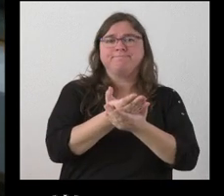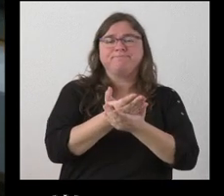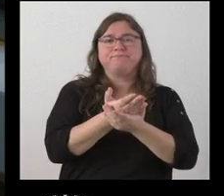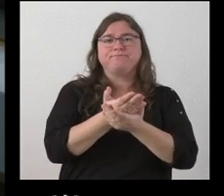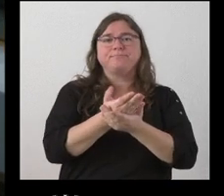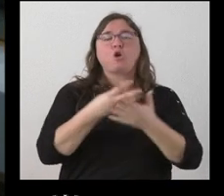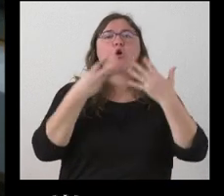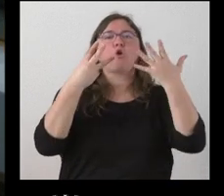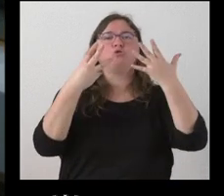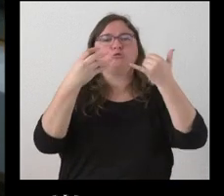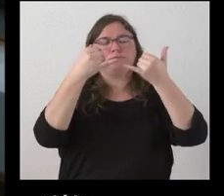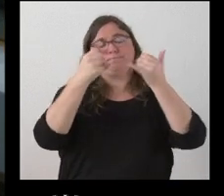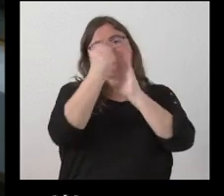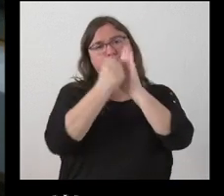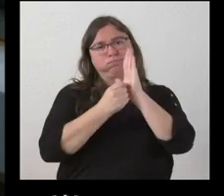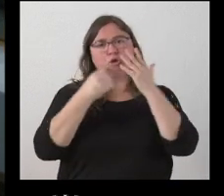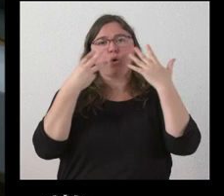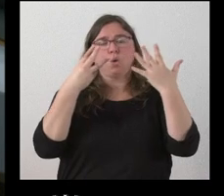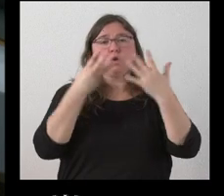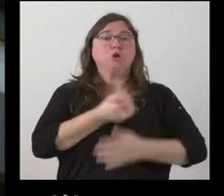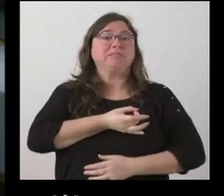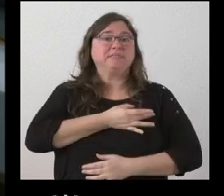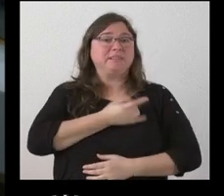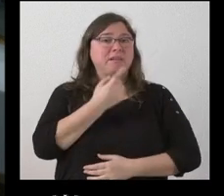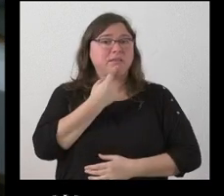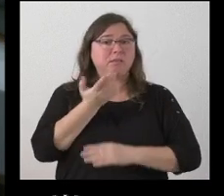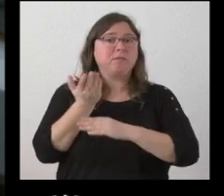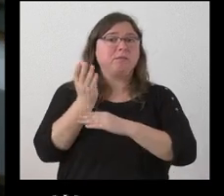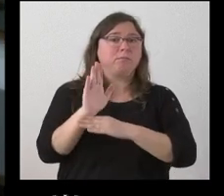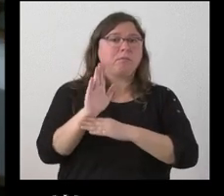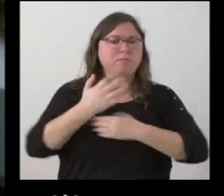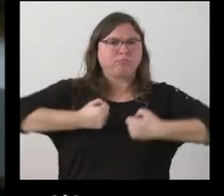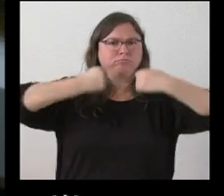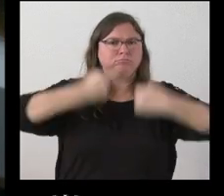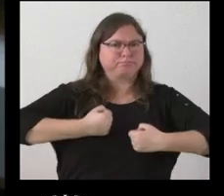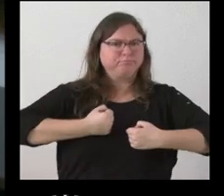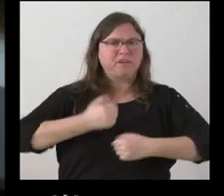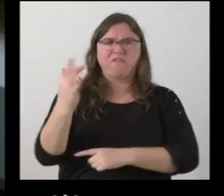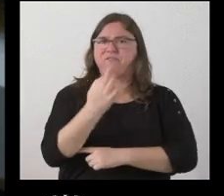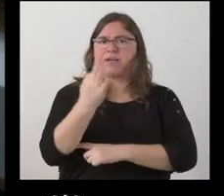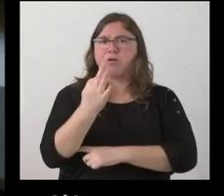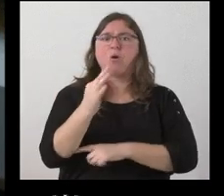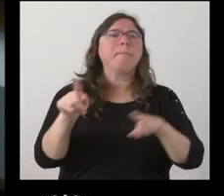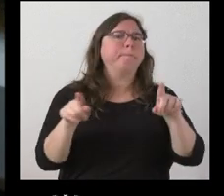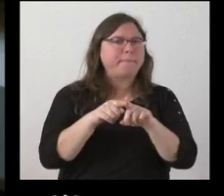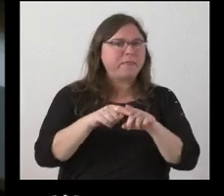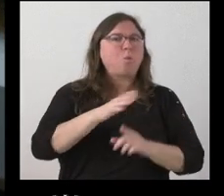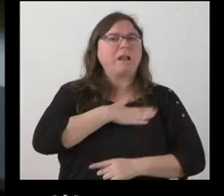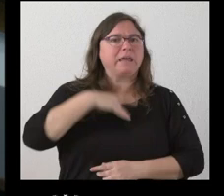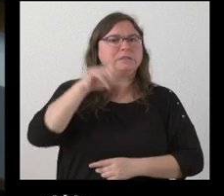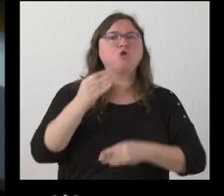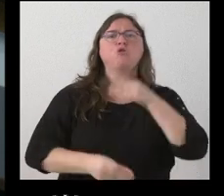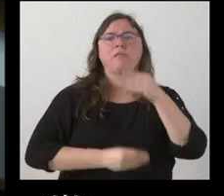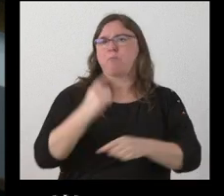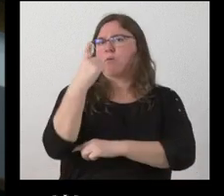ocho líneas y que los sindicatos decían que se les habían presentado como inamovibles es decir que las aceptasen o no se iban a llevar a